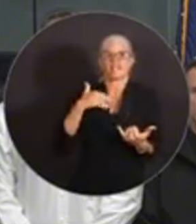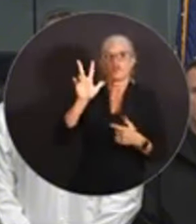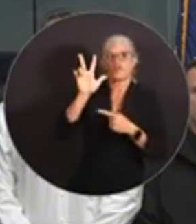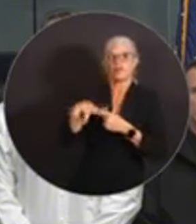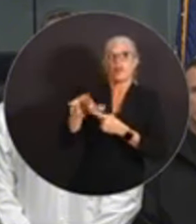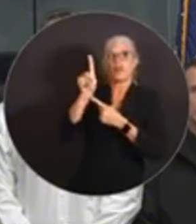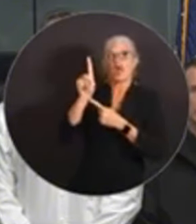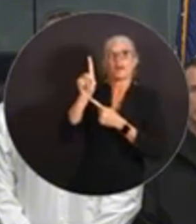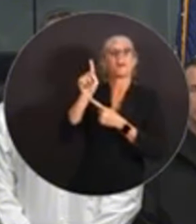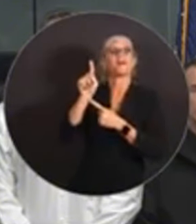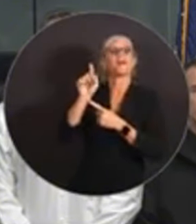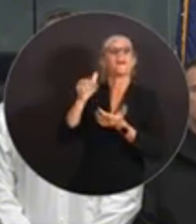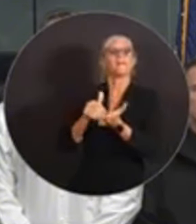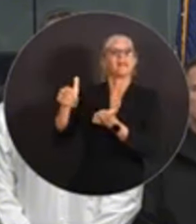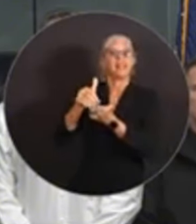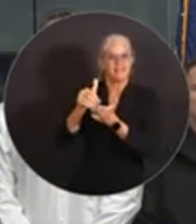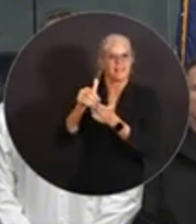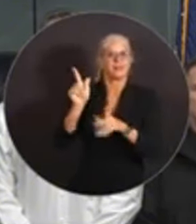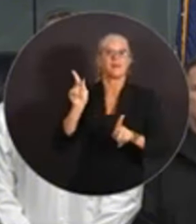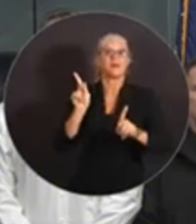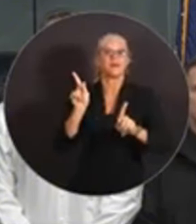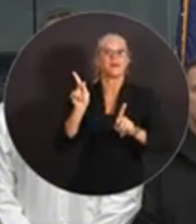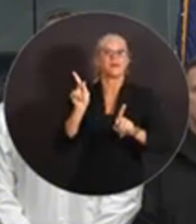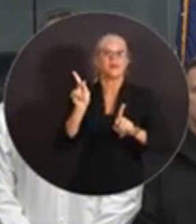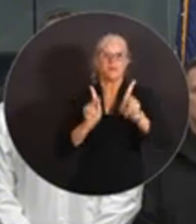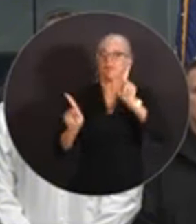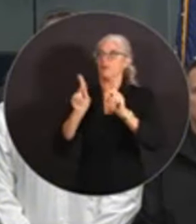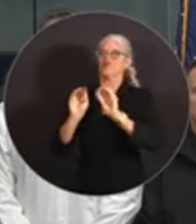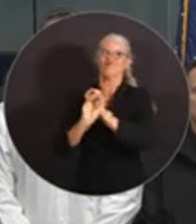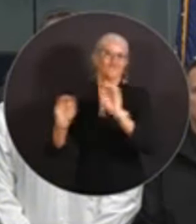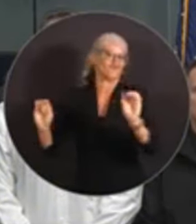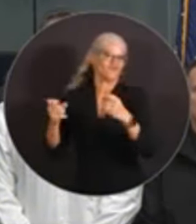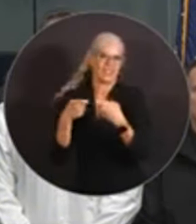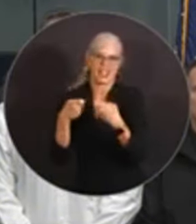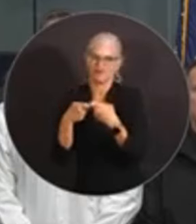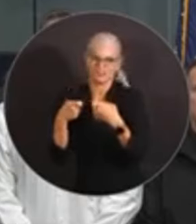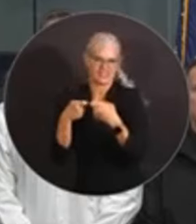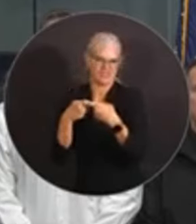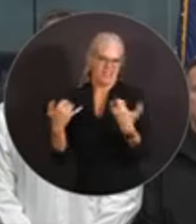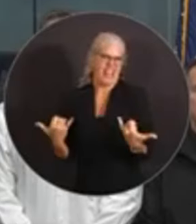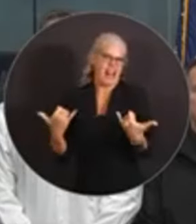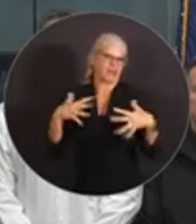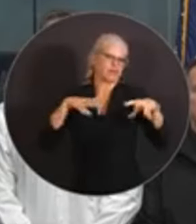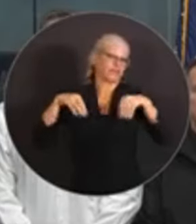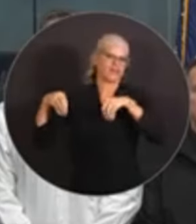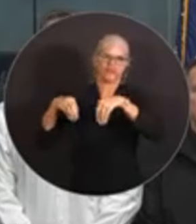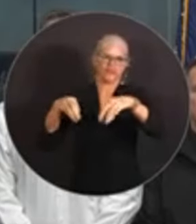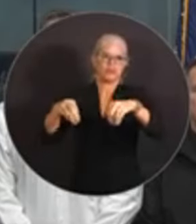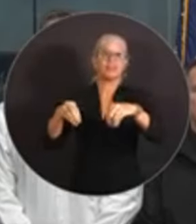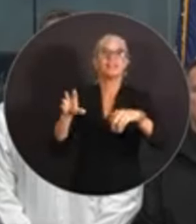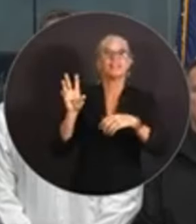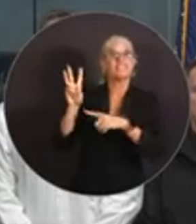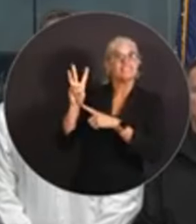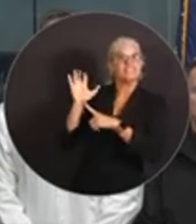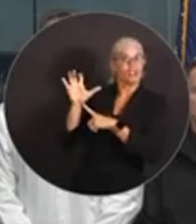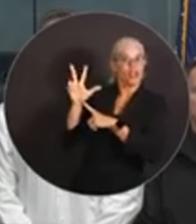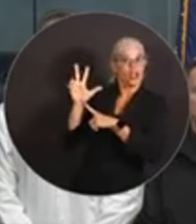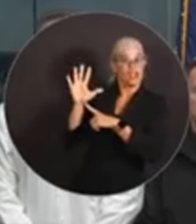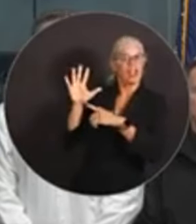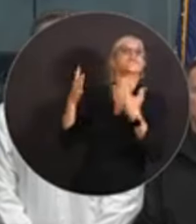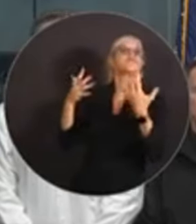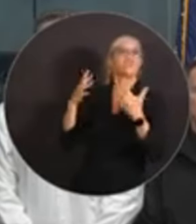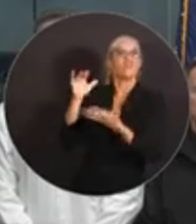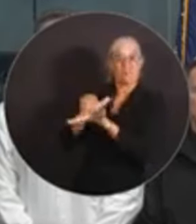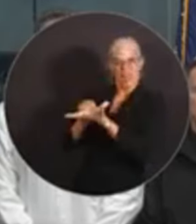Hay 3.1 millones de cuentas sin energía eléctrica. Ha habido 635.000